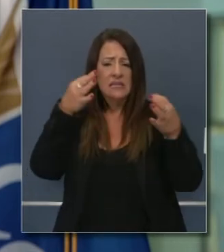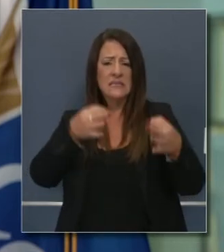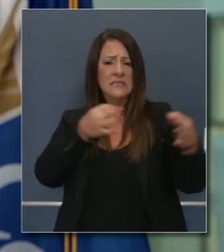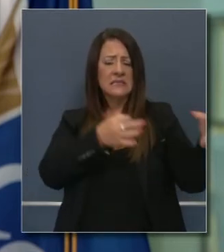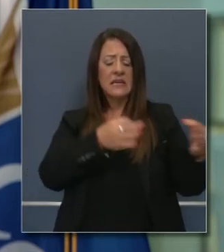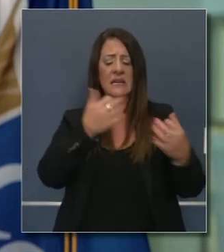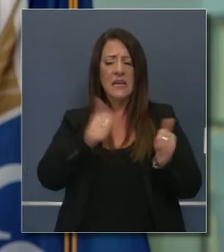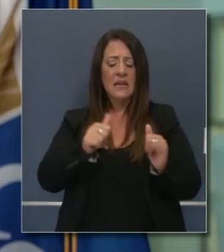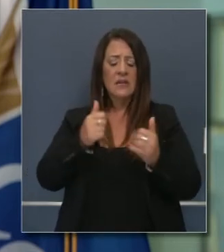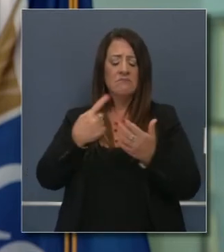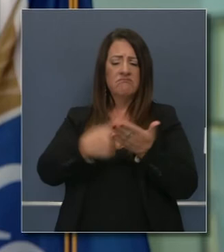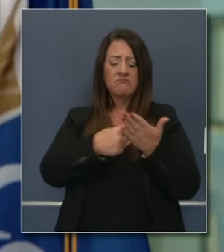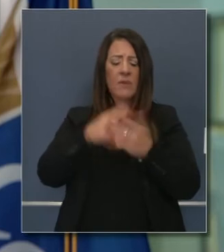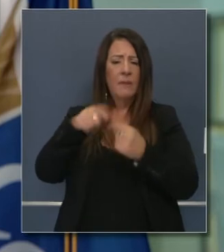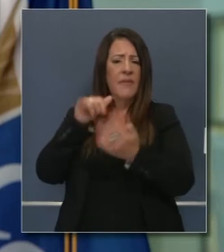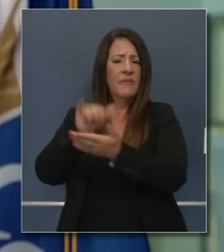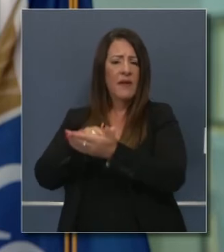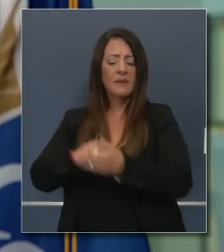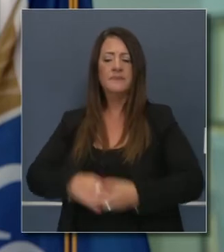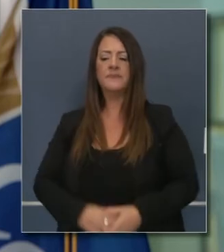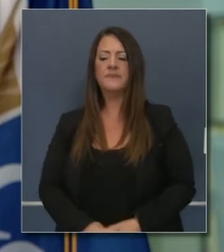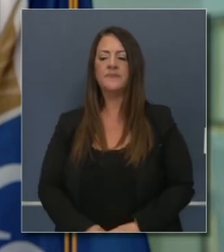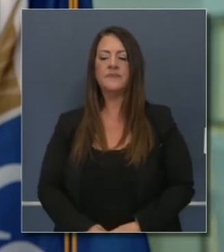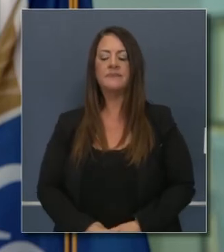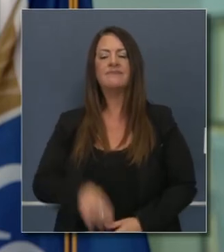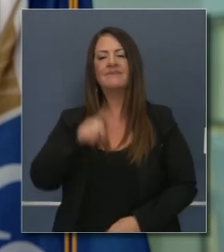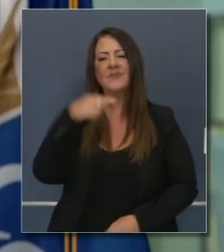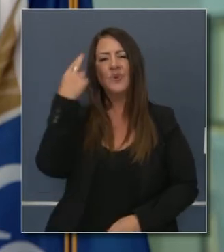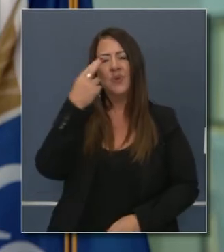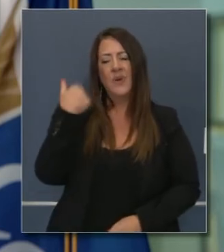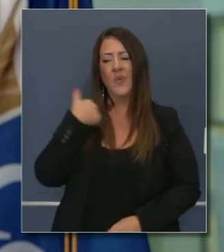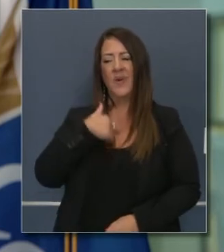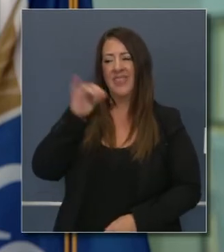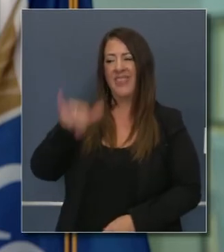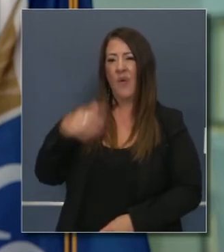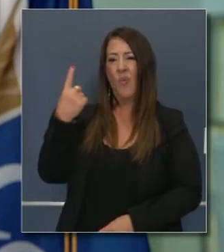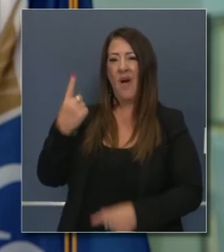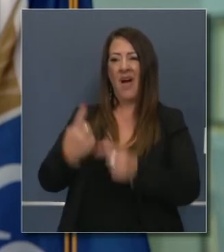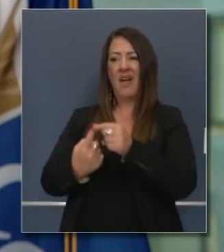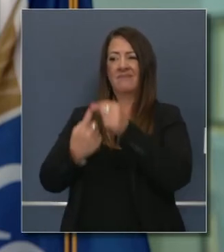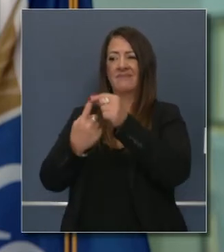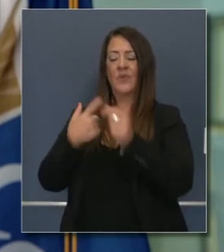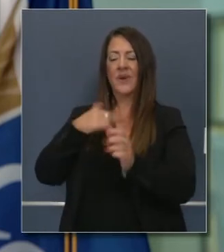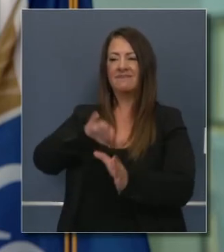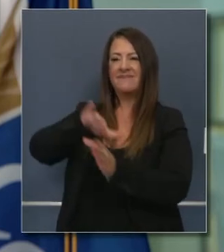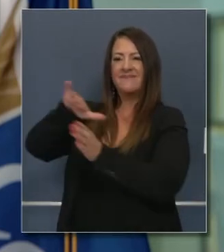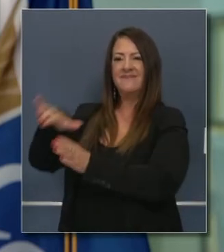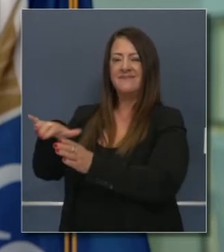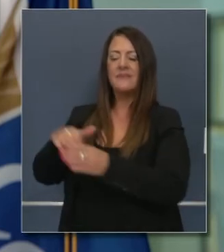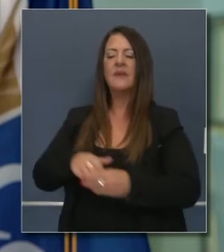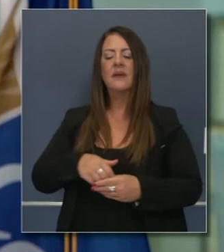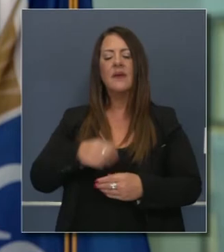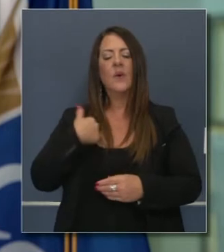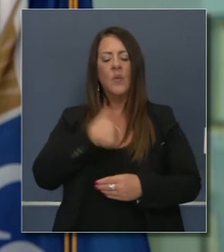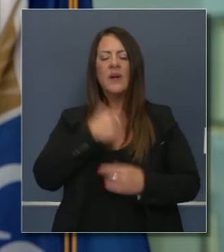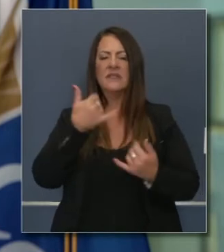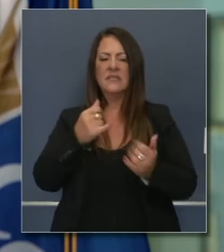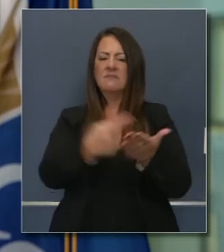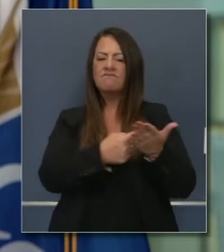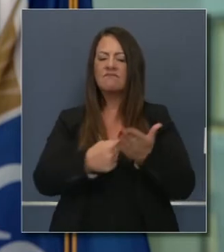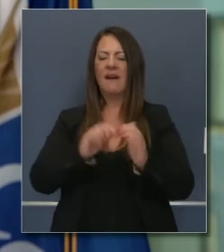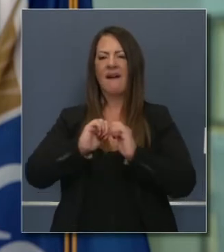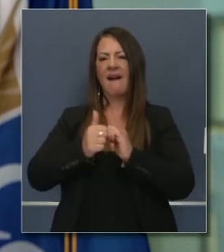¿qué progresos han logrado ustedes? Estamos haciendo mucho progreso. La razón por la que los separamos, sí le agradezco por haberlo reconocido.